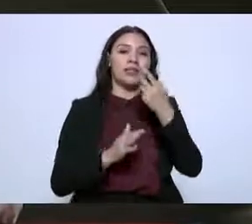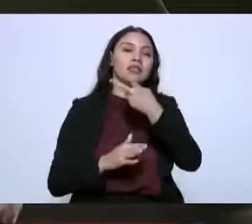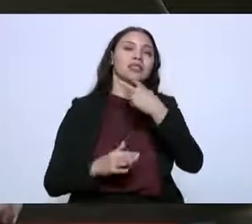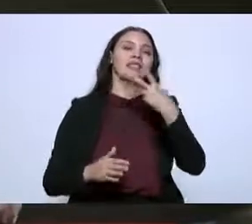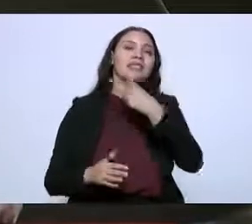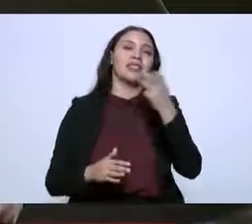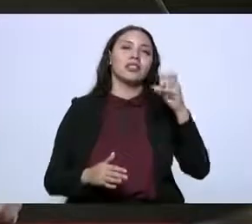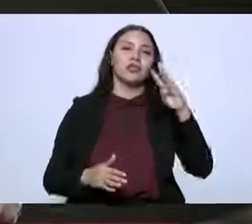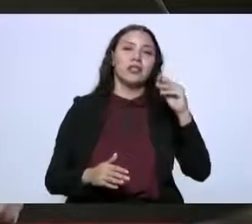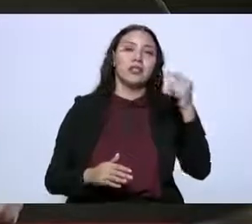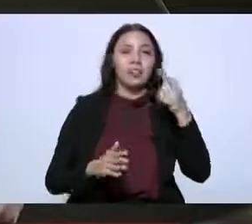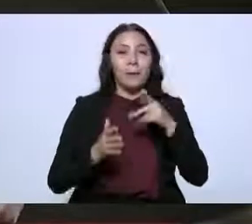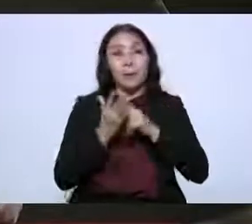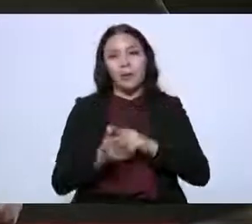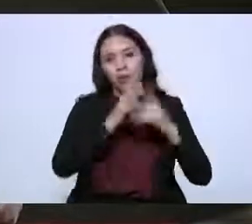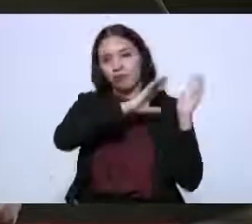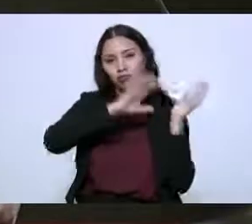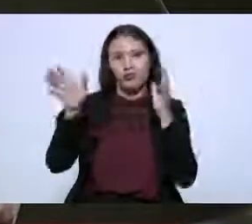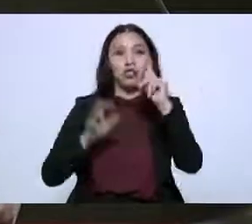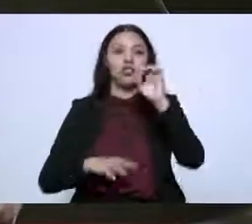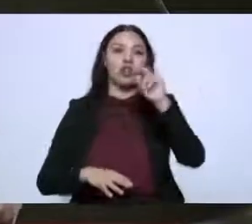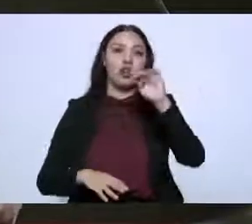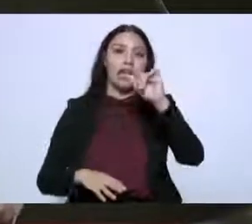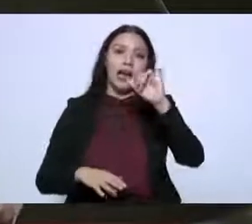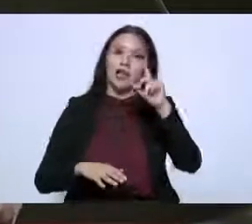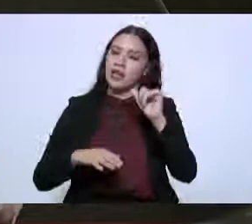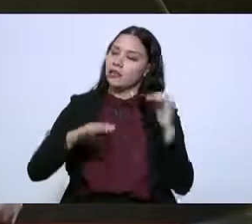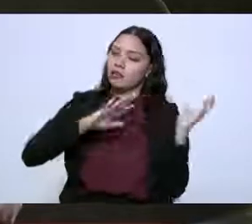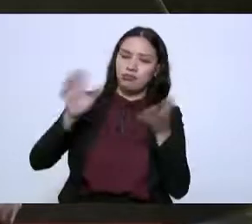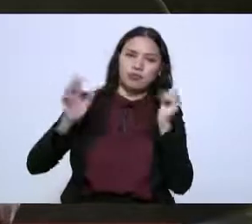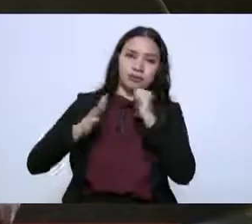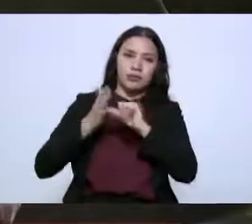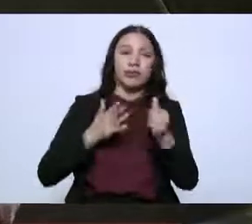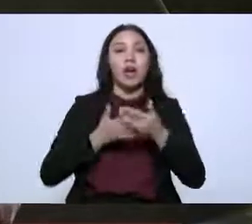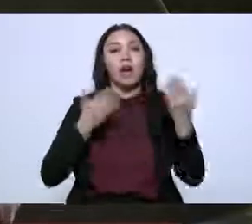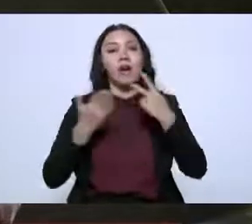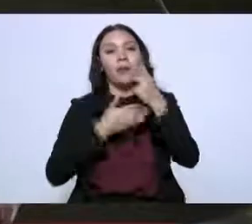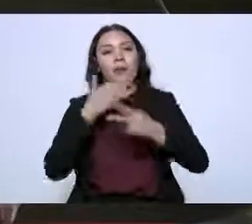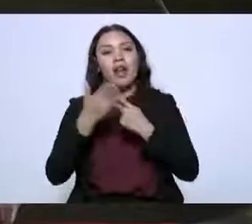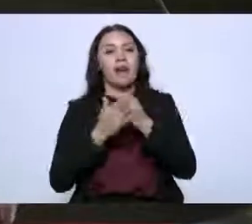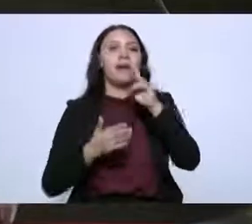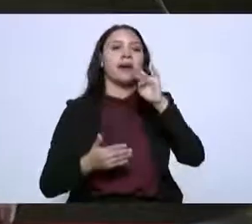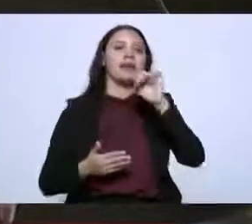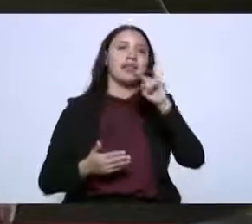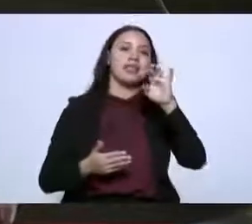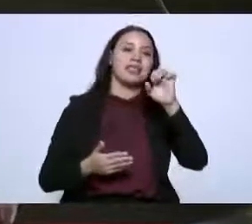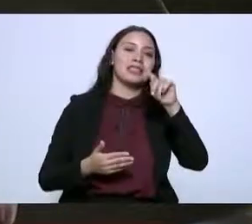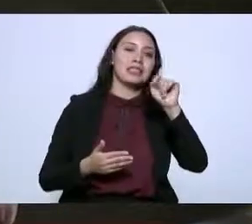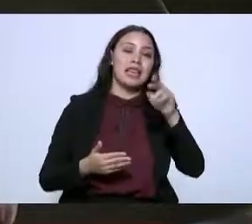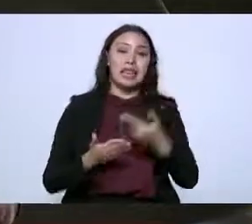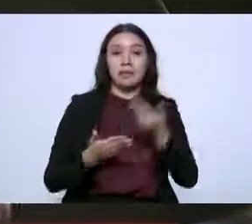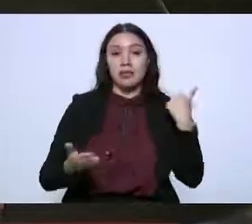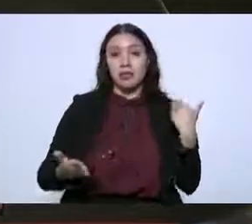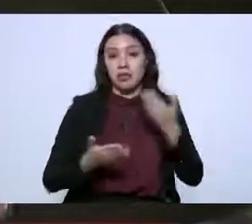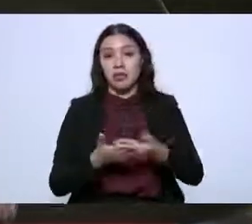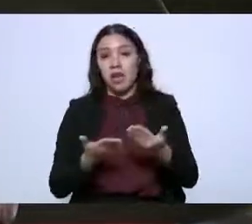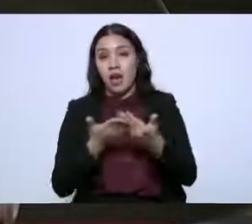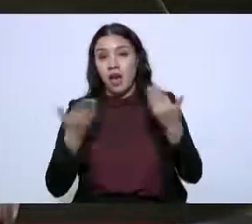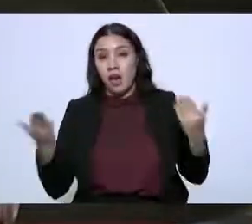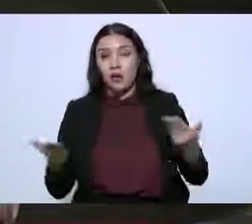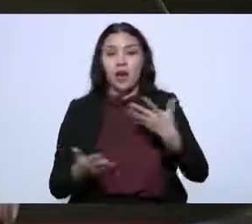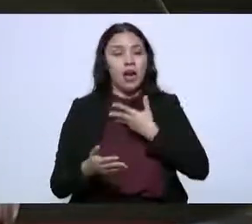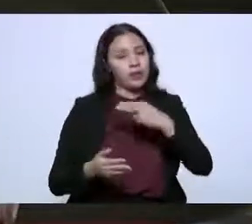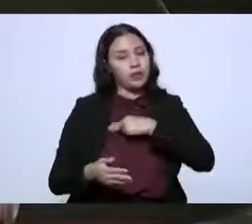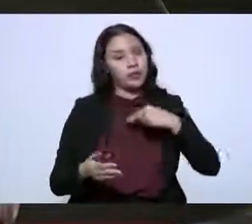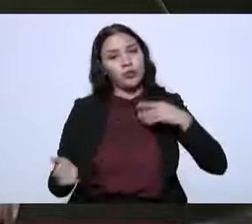397 toneladas. En el caso del programa de bienestar del presente año y a la fecha, hemos venido apoyando a